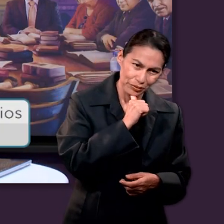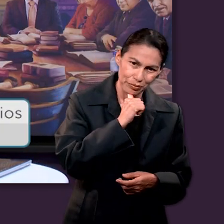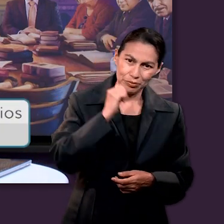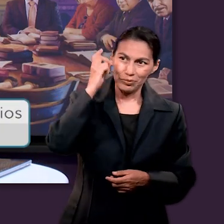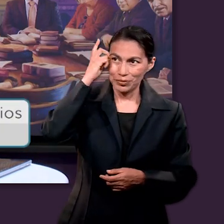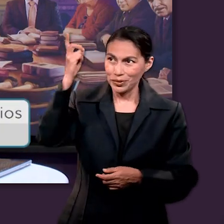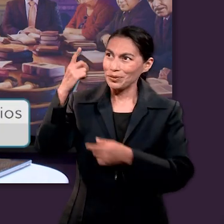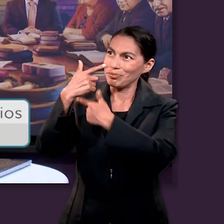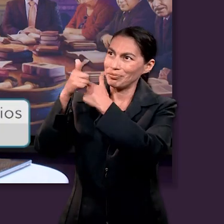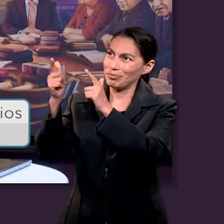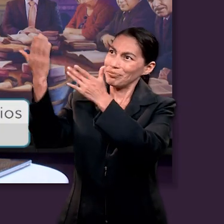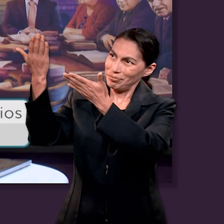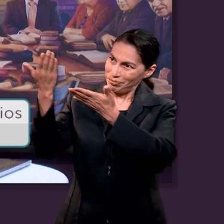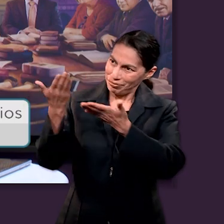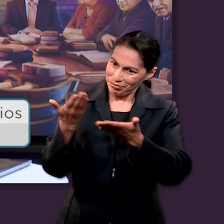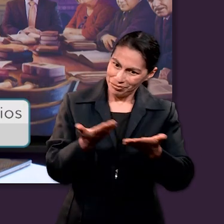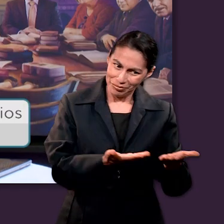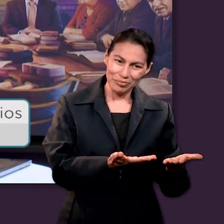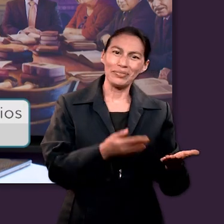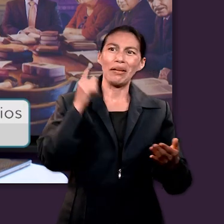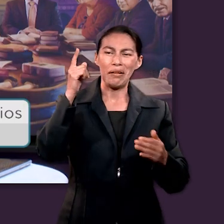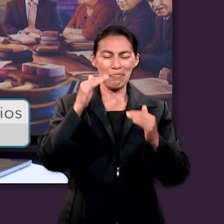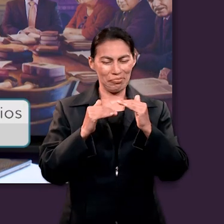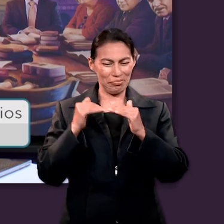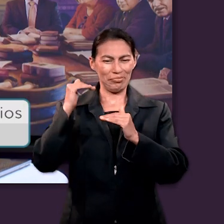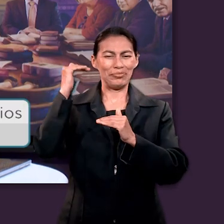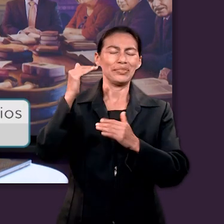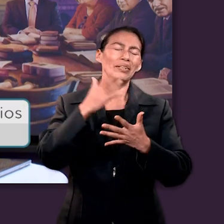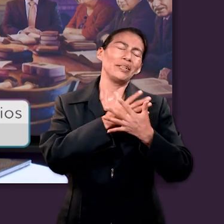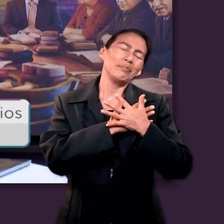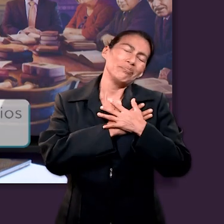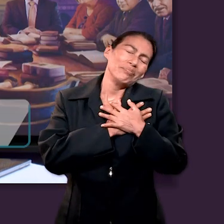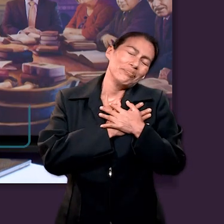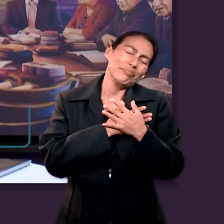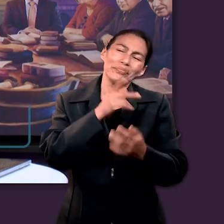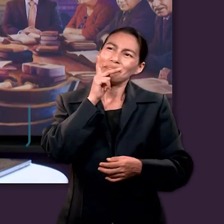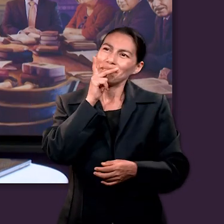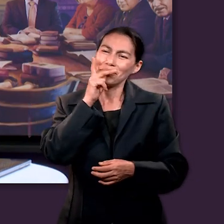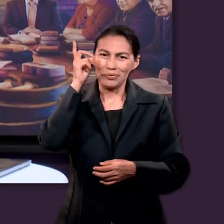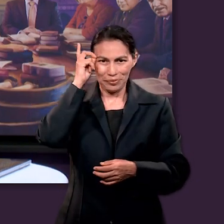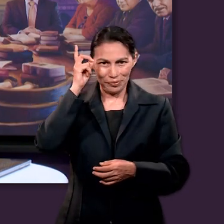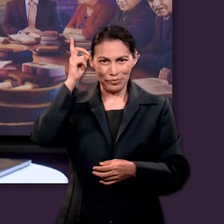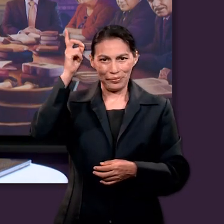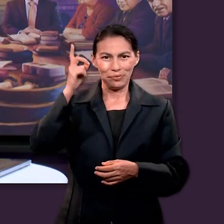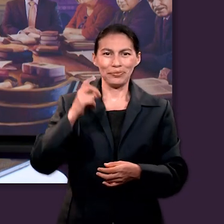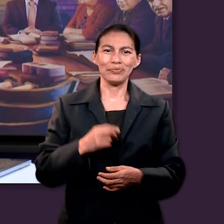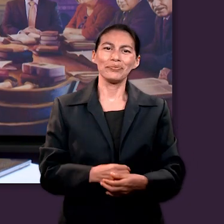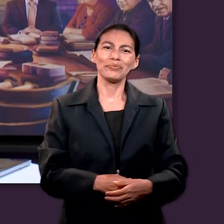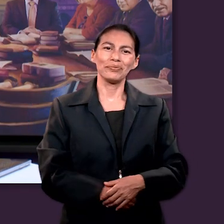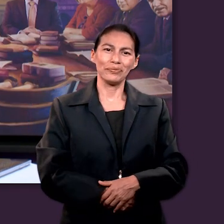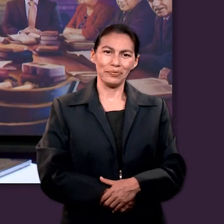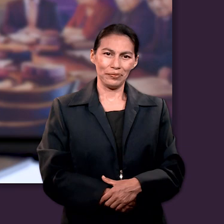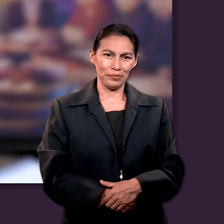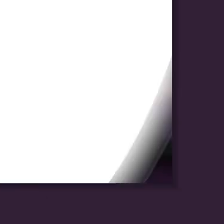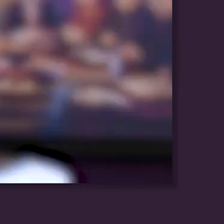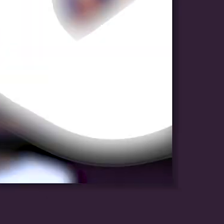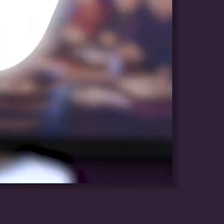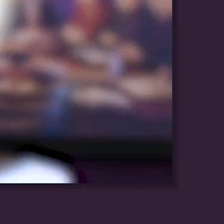oportunidad para la suficiencia y la grandeza de nuestro amante Padre y Dios.